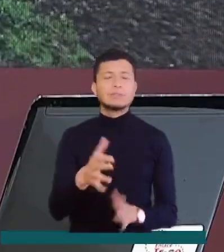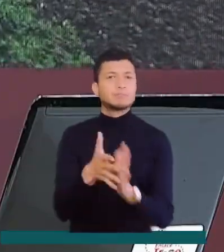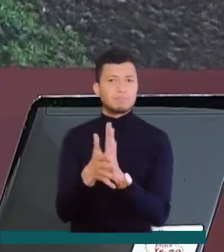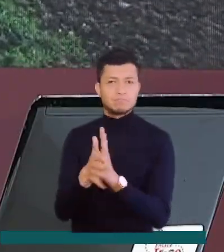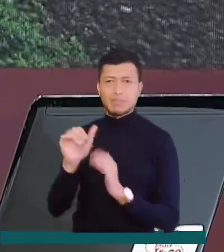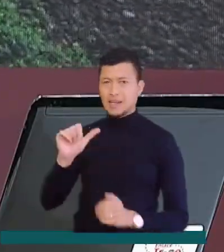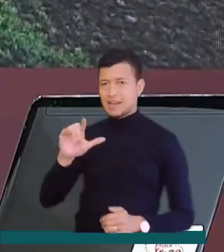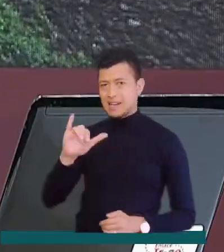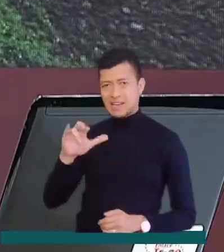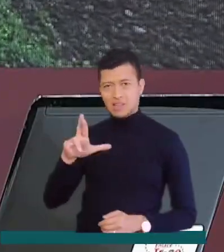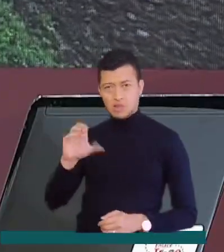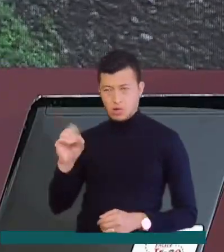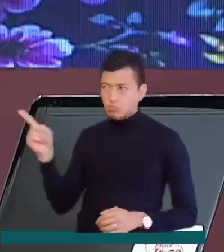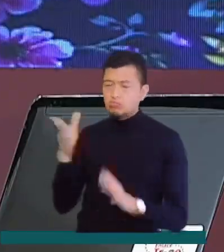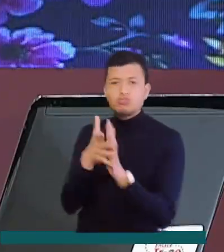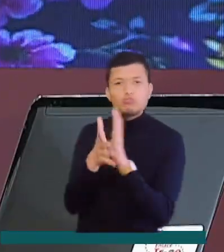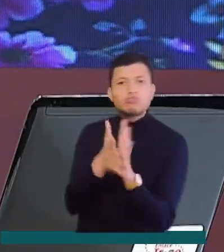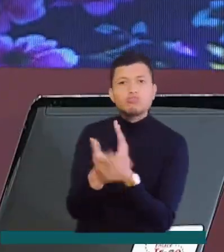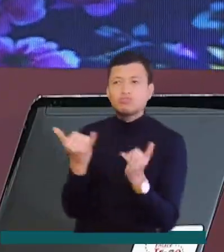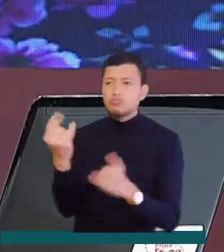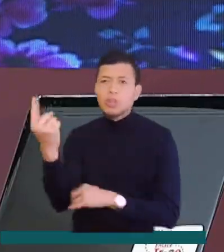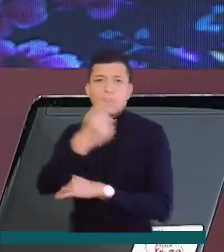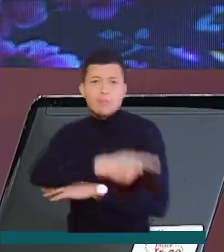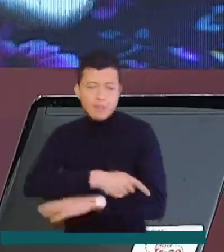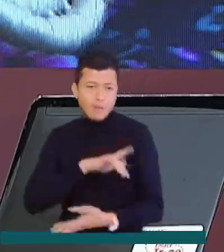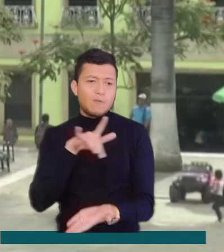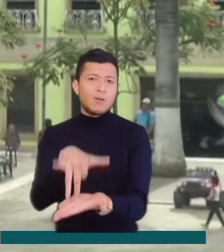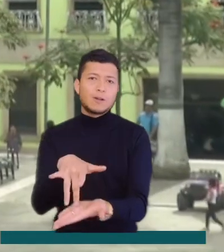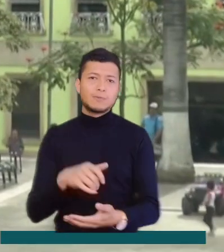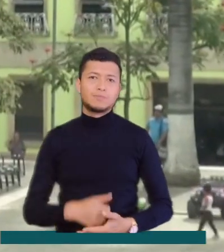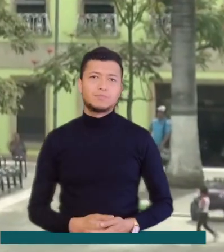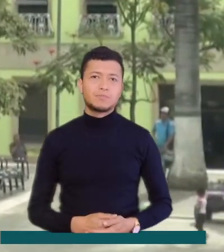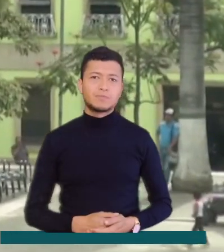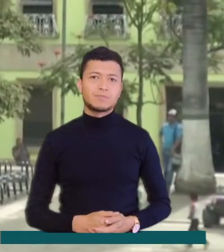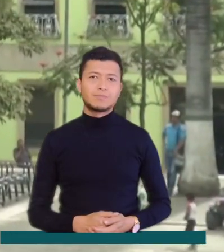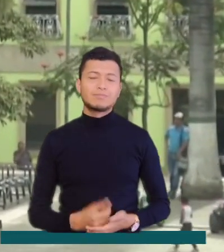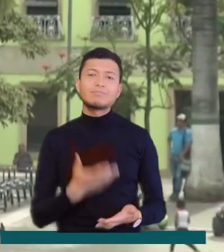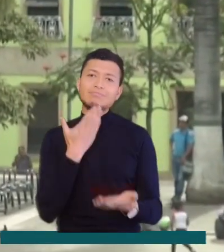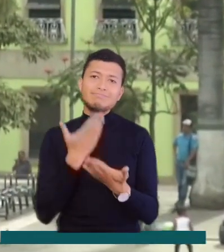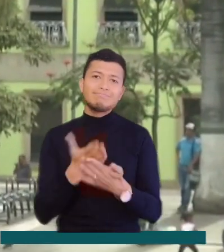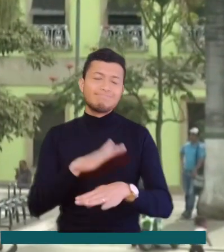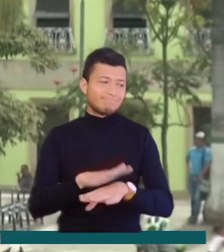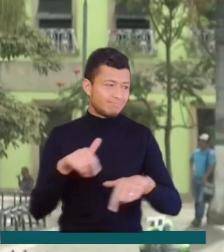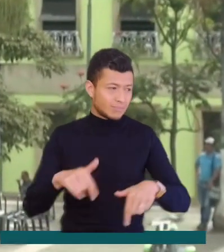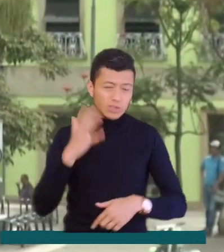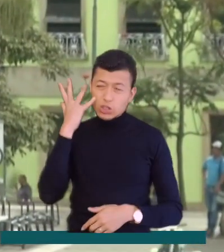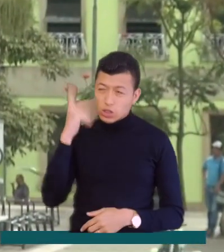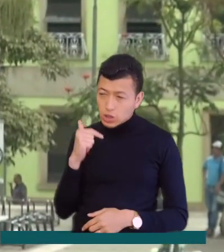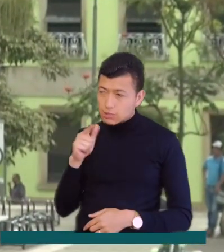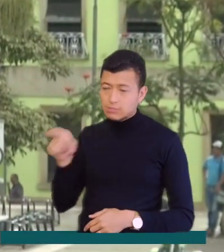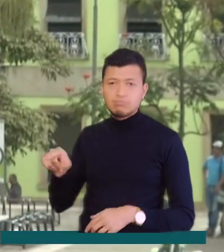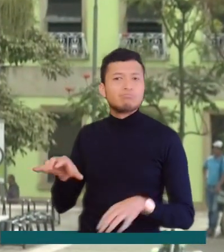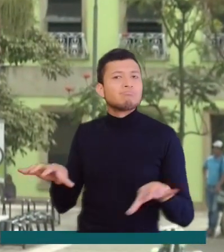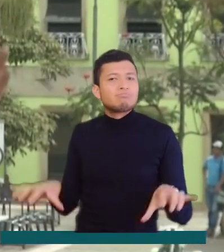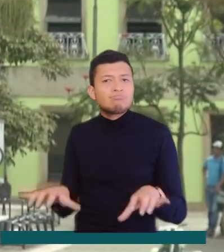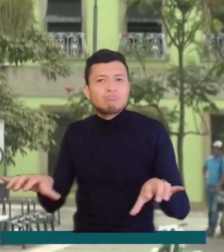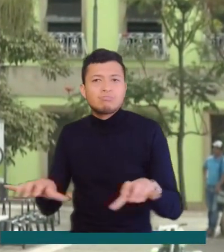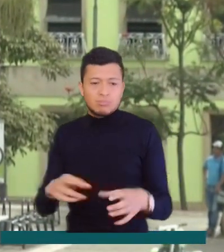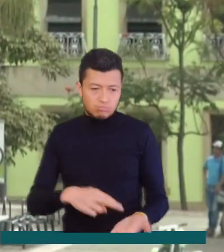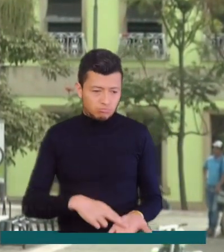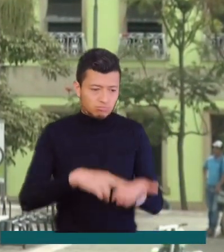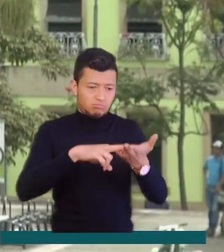Saludamos a Alejandro Mejía, quien acompañó una de estas jornadas. Buenas tardes, pues casi todos los días se están llevando a cabo estas